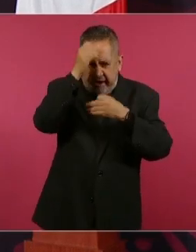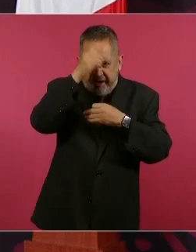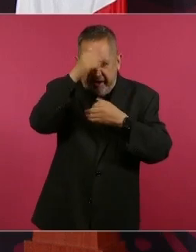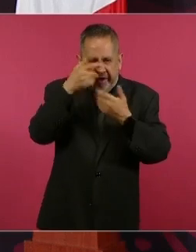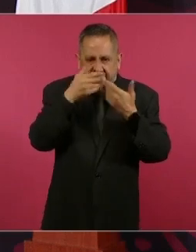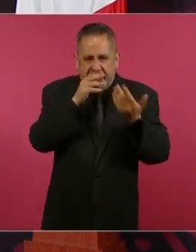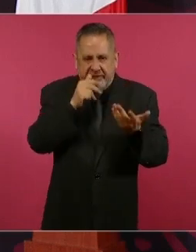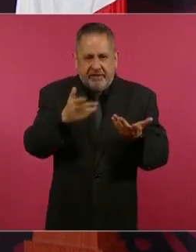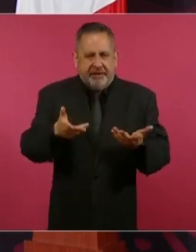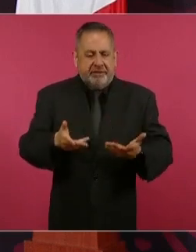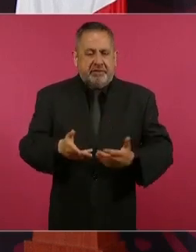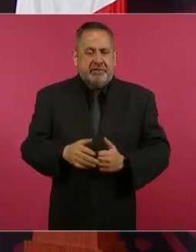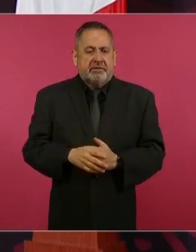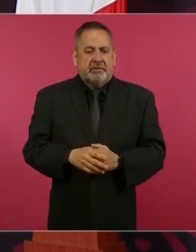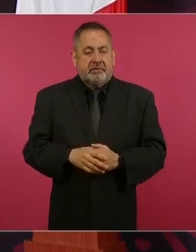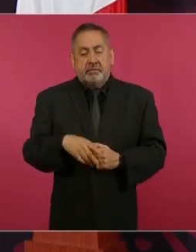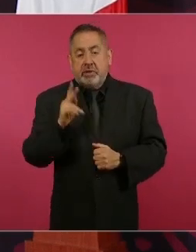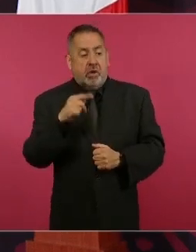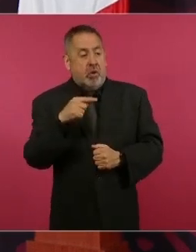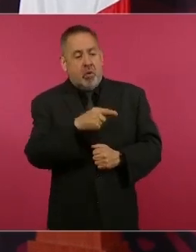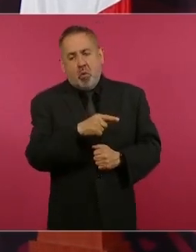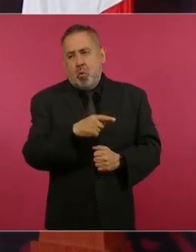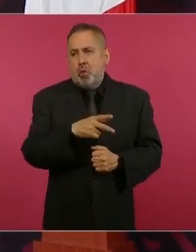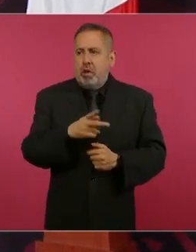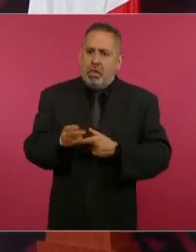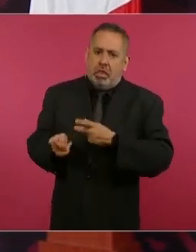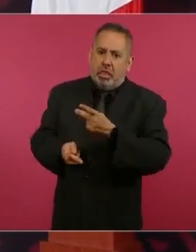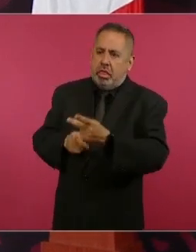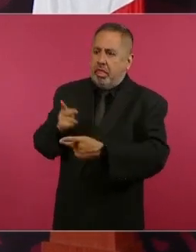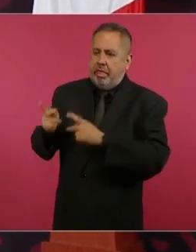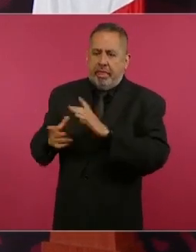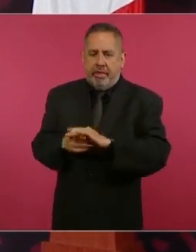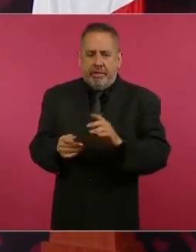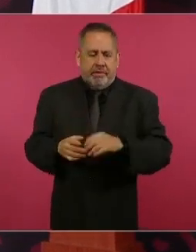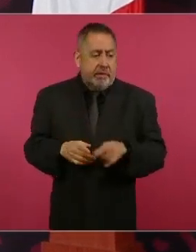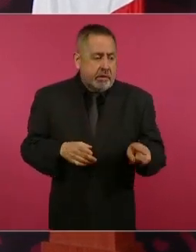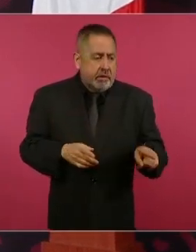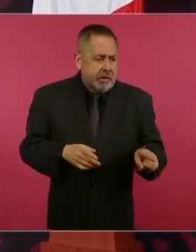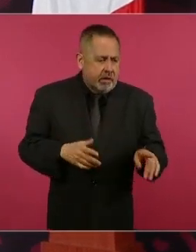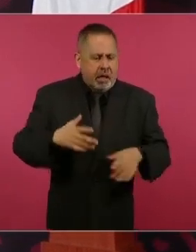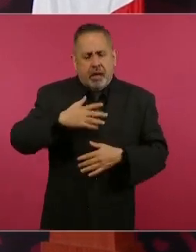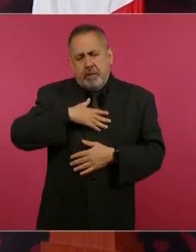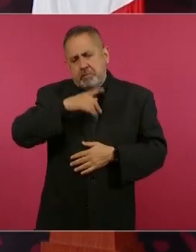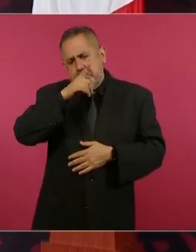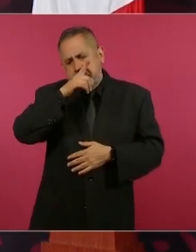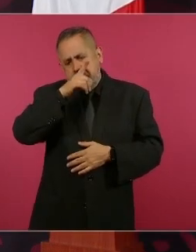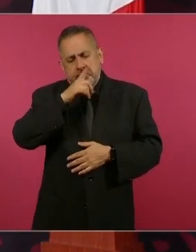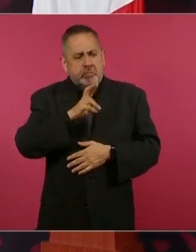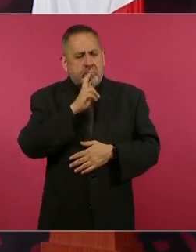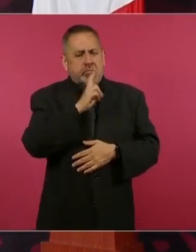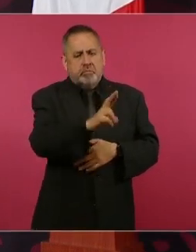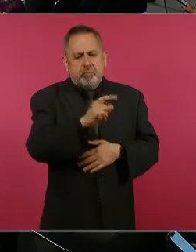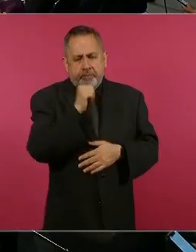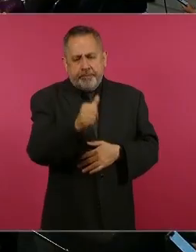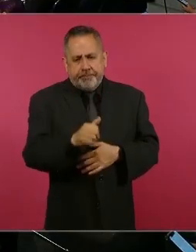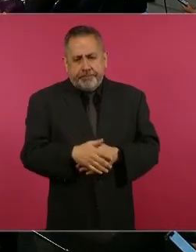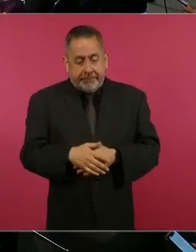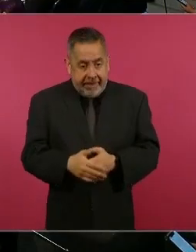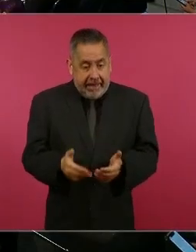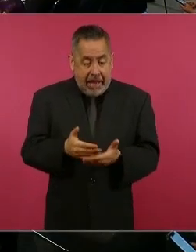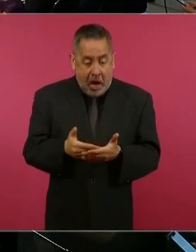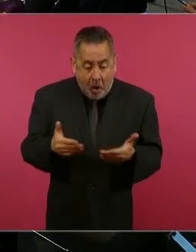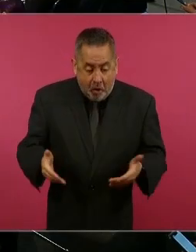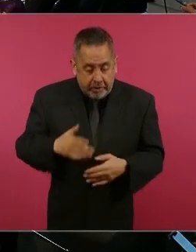Pero en ese entonces no respondí y ahora tampoco